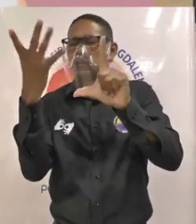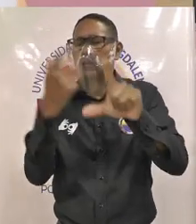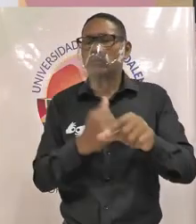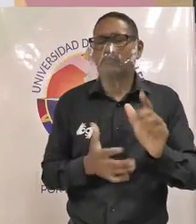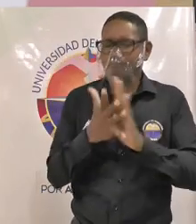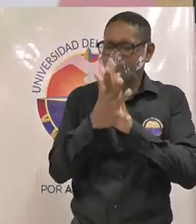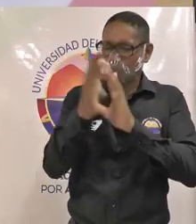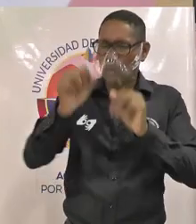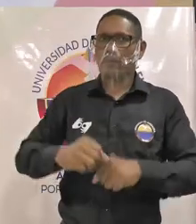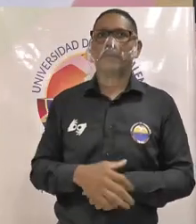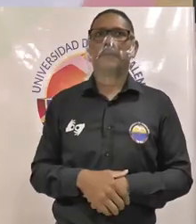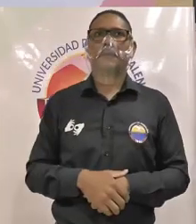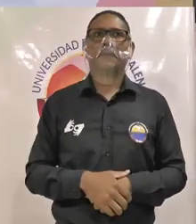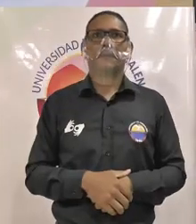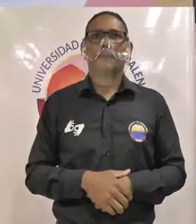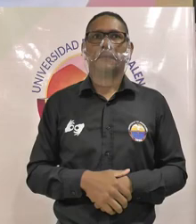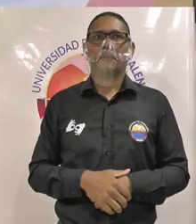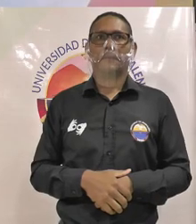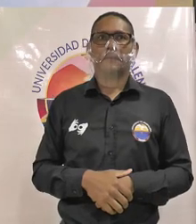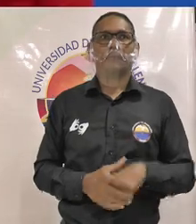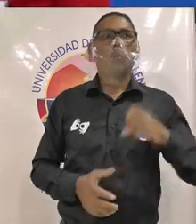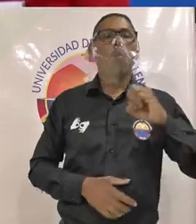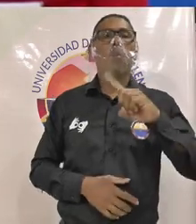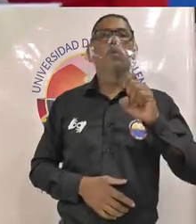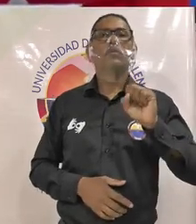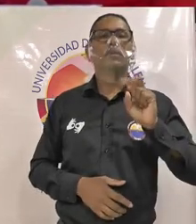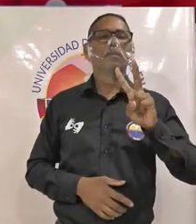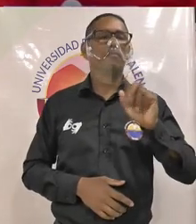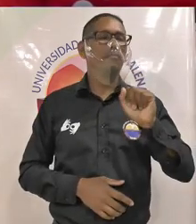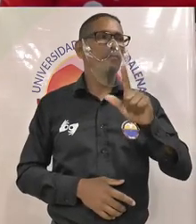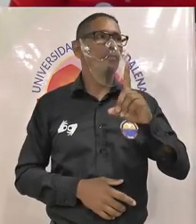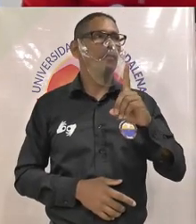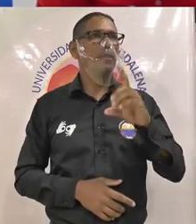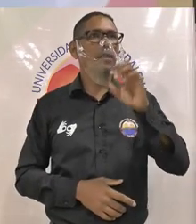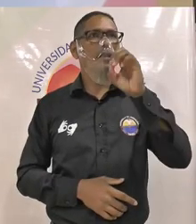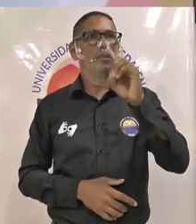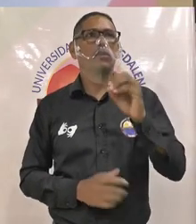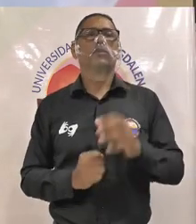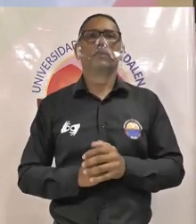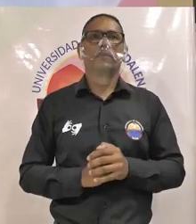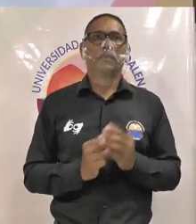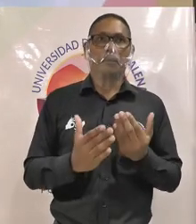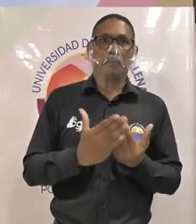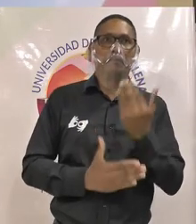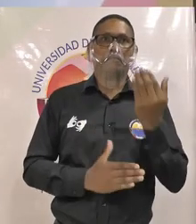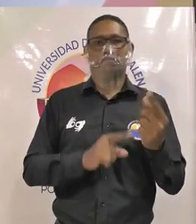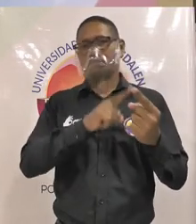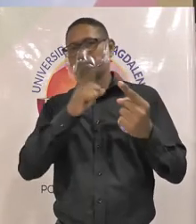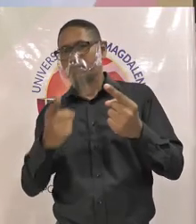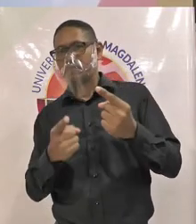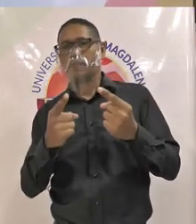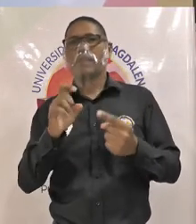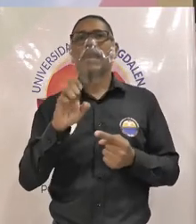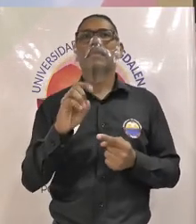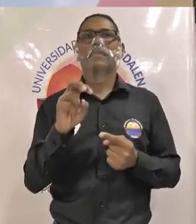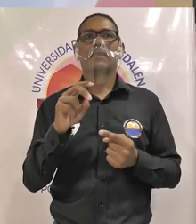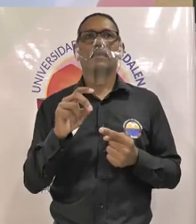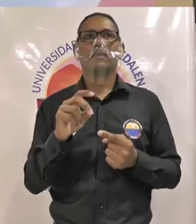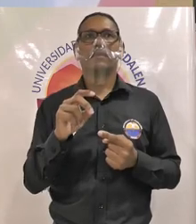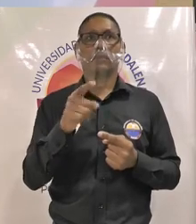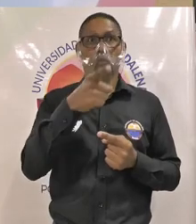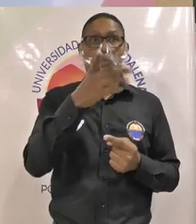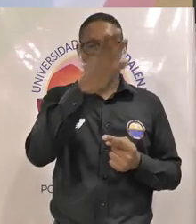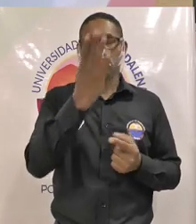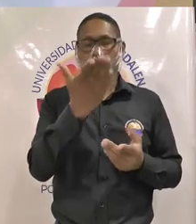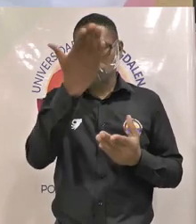bueno con Osvaldo Pedraza Vélez empezaré por Santiago Doria Rincón usted que está en